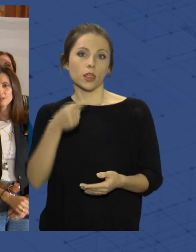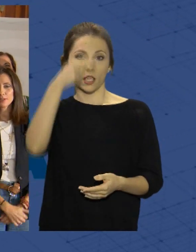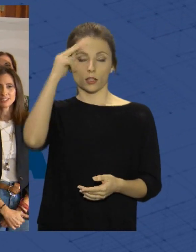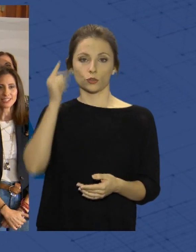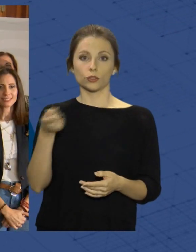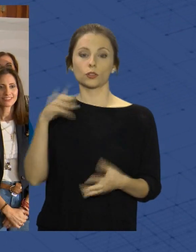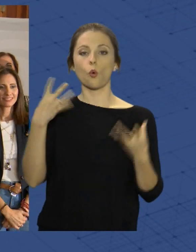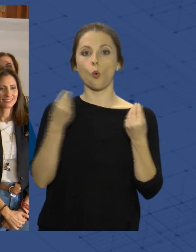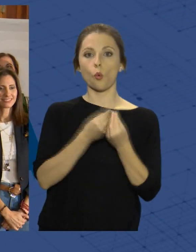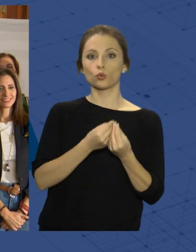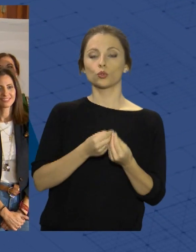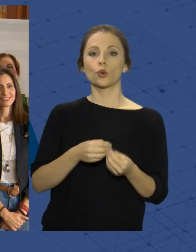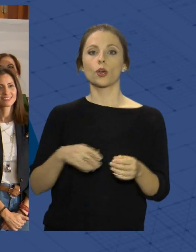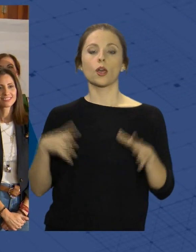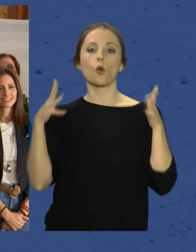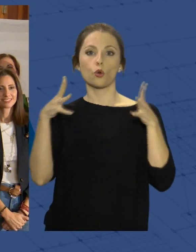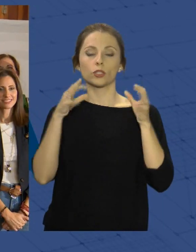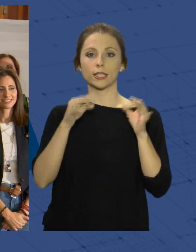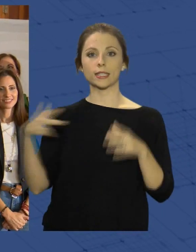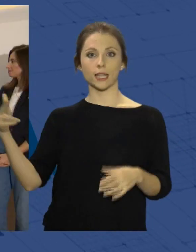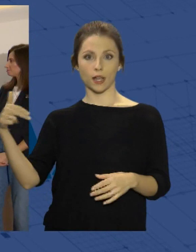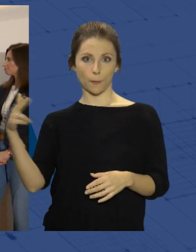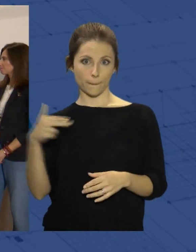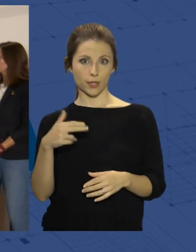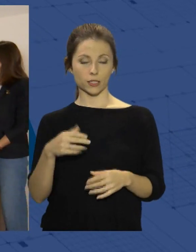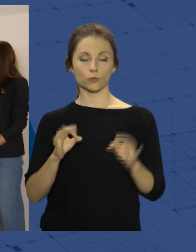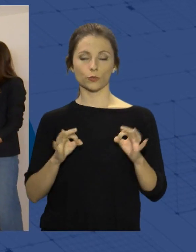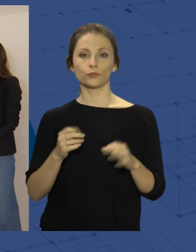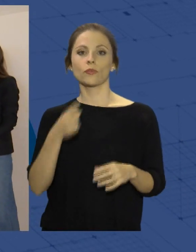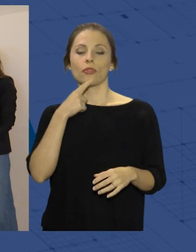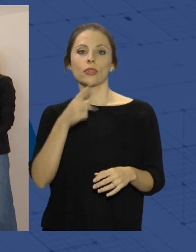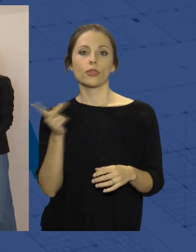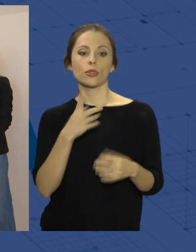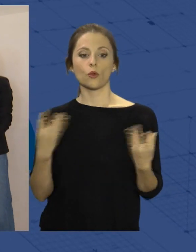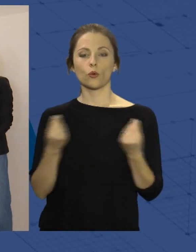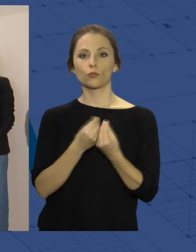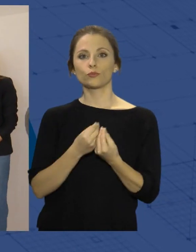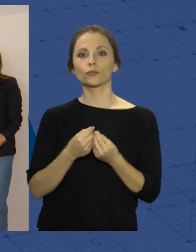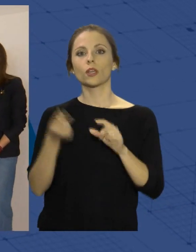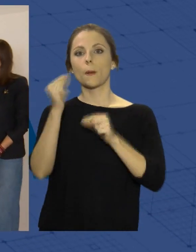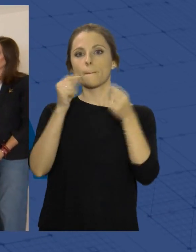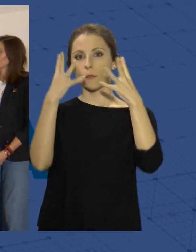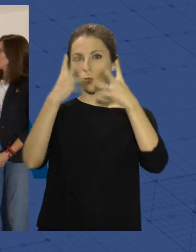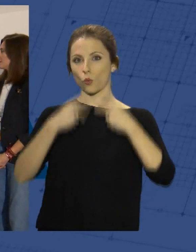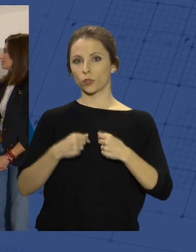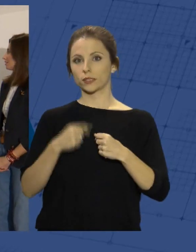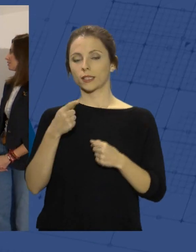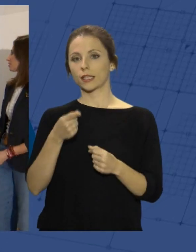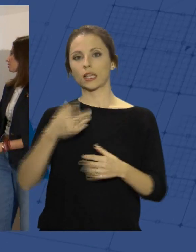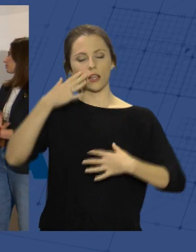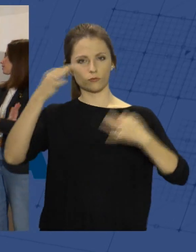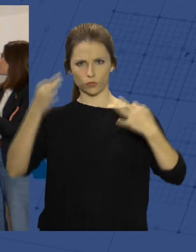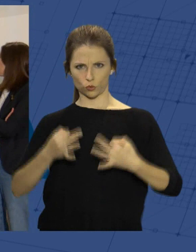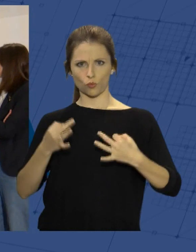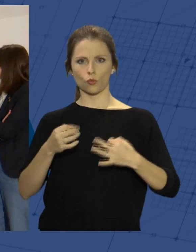a la consejera almeriense y la responsable de Agricultura, Pesca, Agua y Desarrollo Rural, Carmen Crespo, ha desgranado unas cuentas que vienen a demostrar, aseguran, que este gobierno